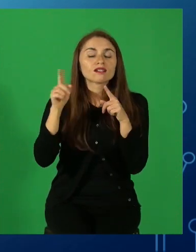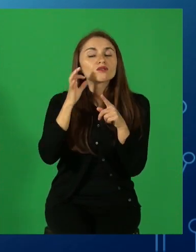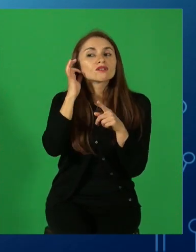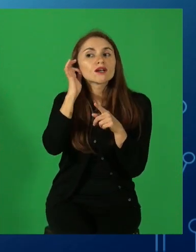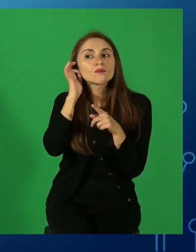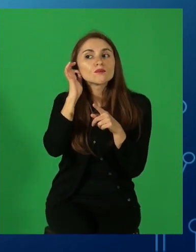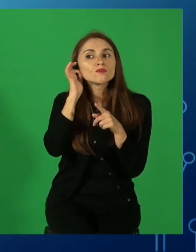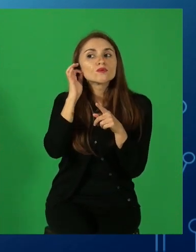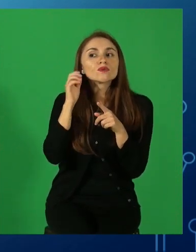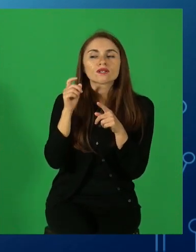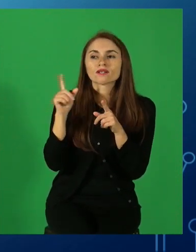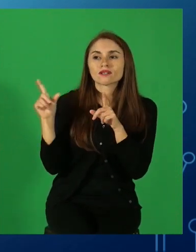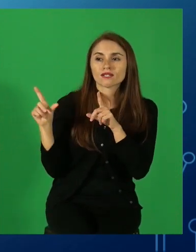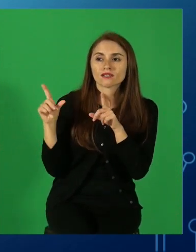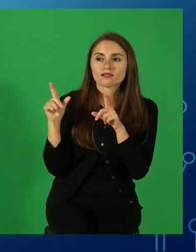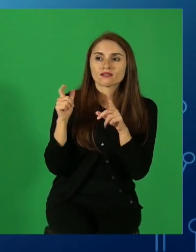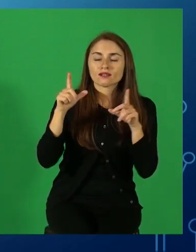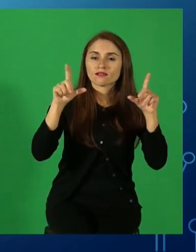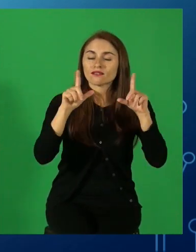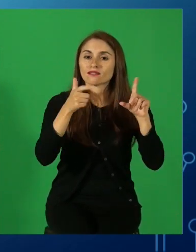Verdades Ocultas.